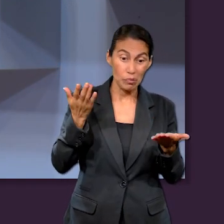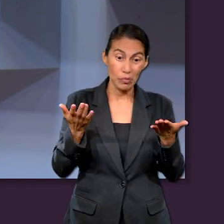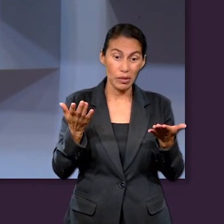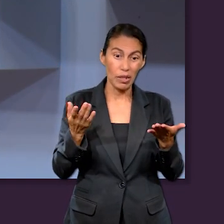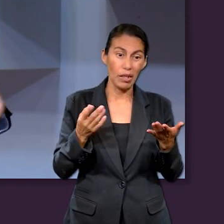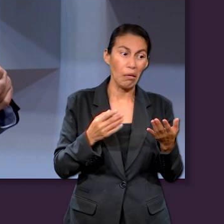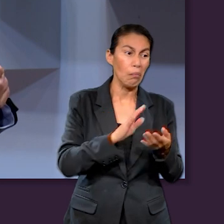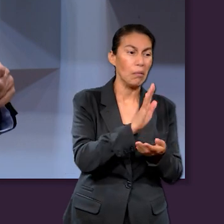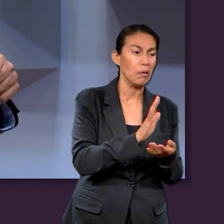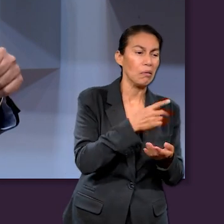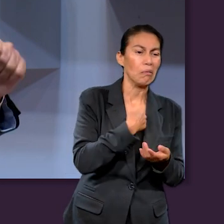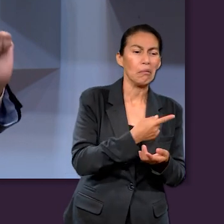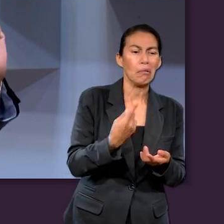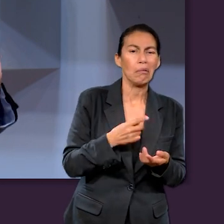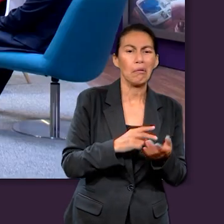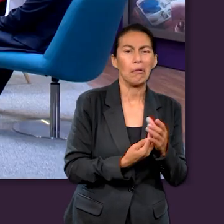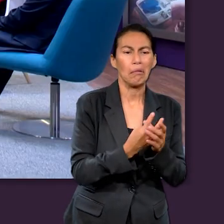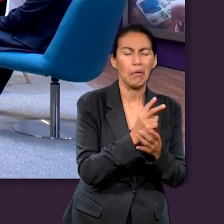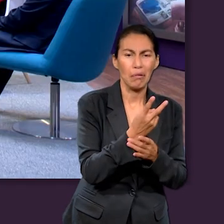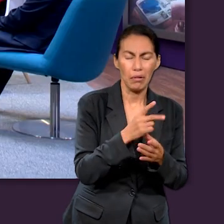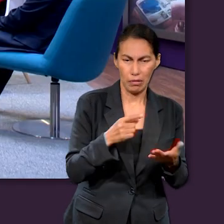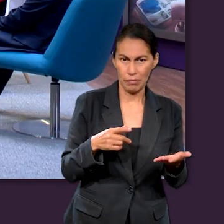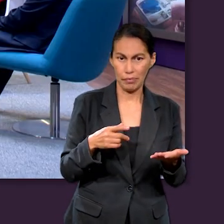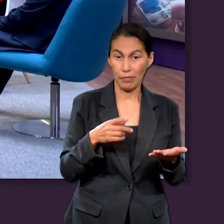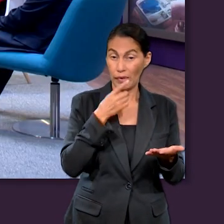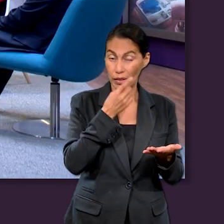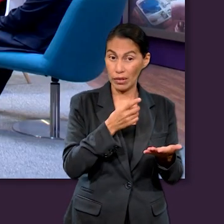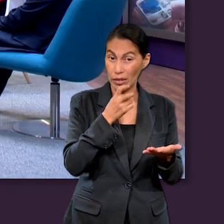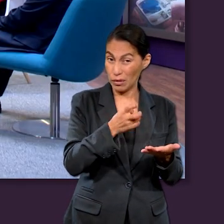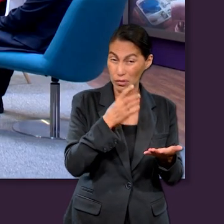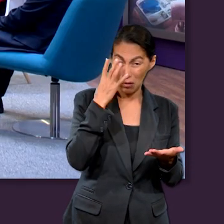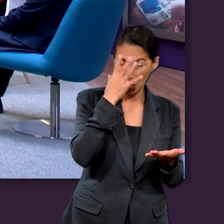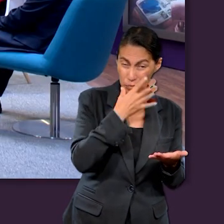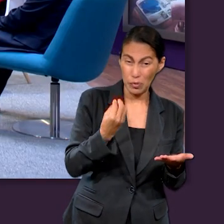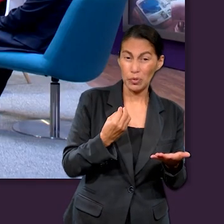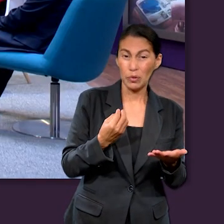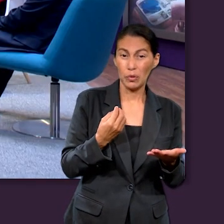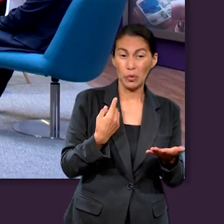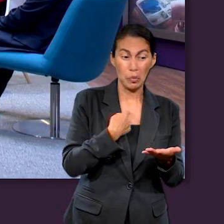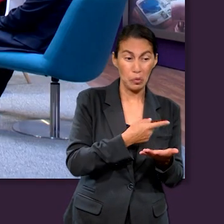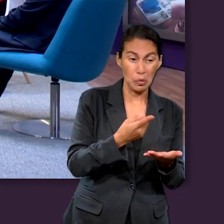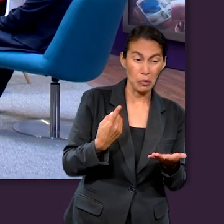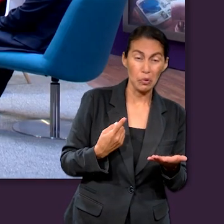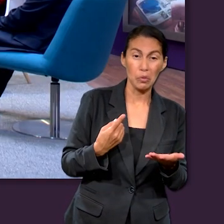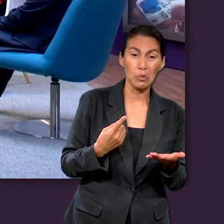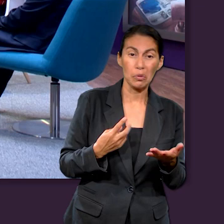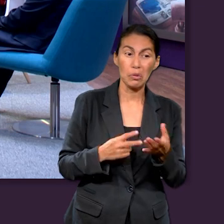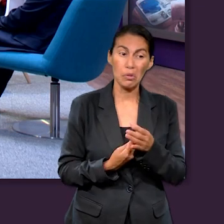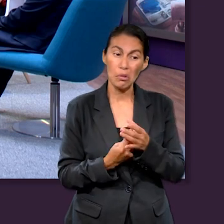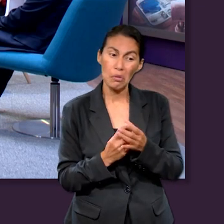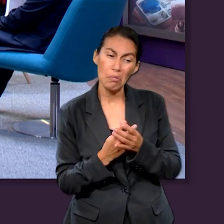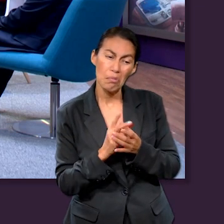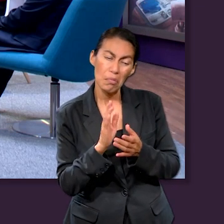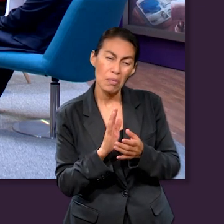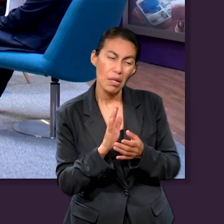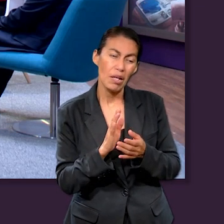nosotros como hierba, pues hay una cosa hermosa, ¿no? Que la hierba, a pesar de que es frágil,